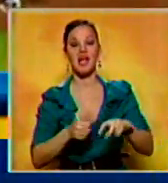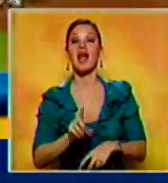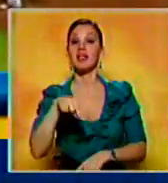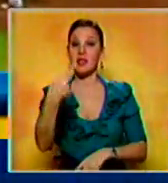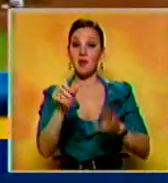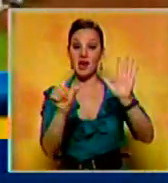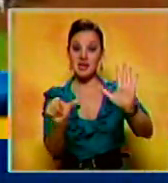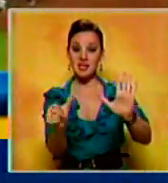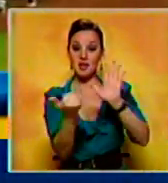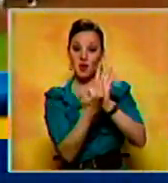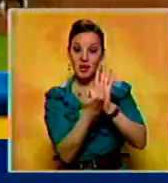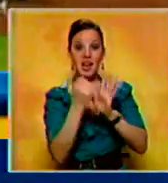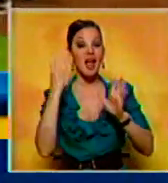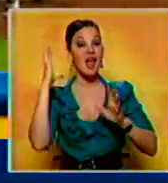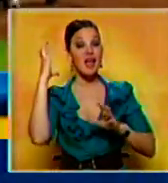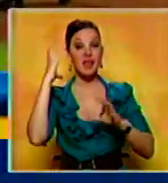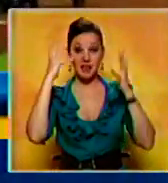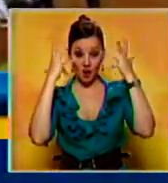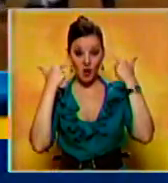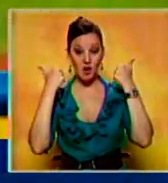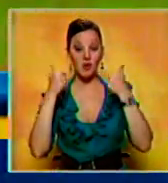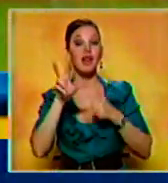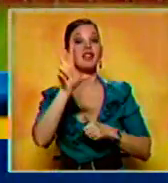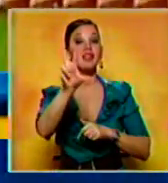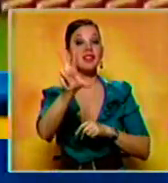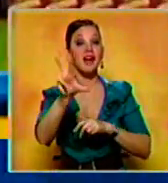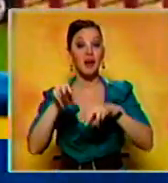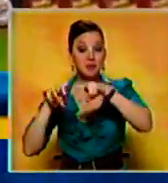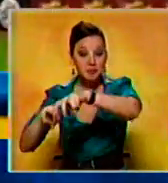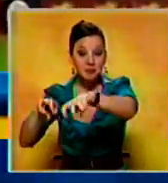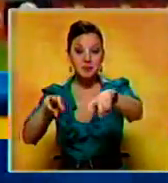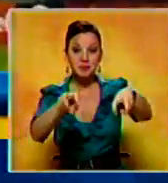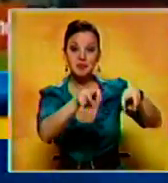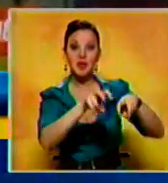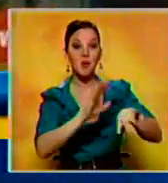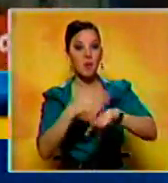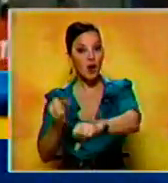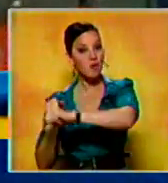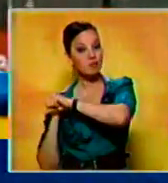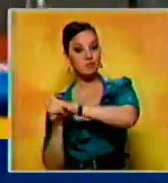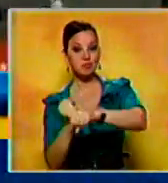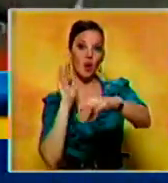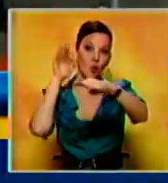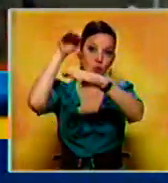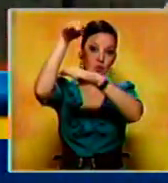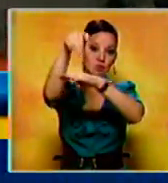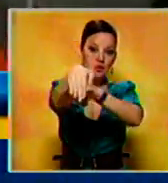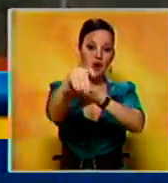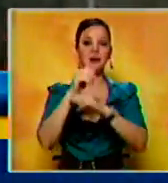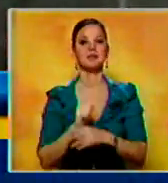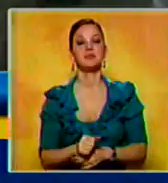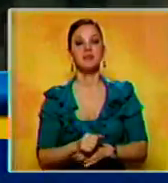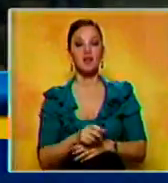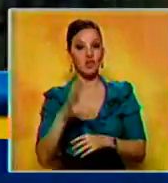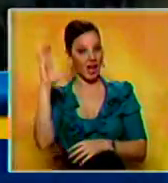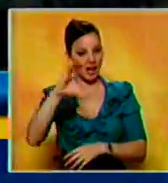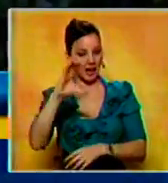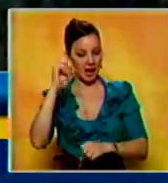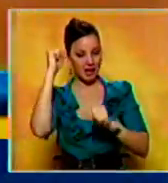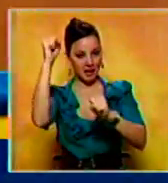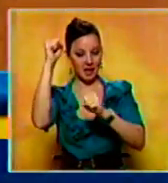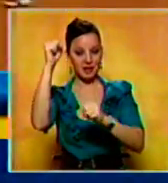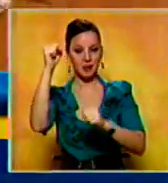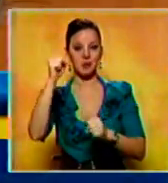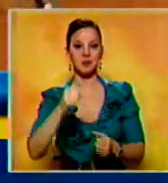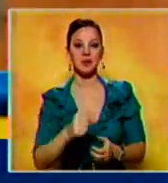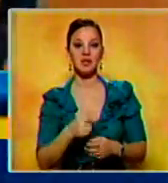capítulo el Caracas hizo tres más, dos de las cuales fueron gracias a un honrón de Daniel Mayora. El triunfo fue para Joan Ernegrín y el revés